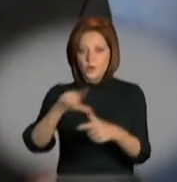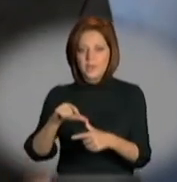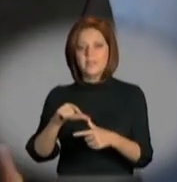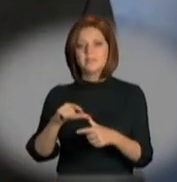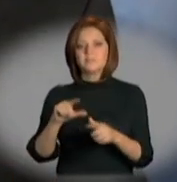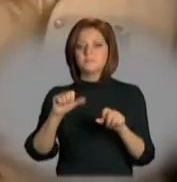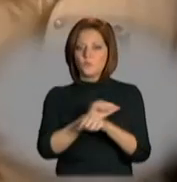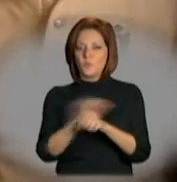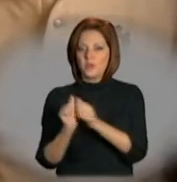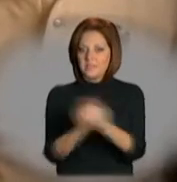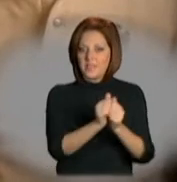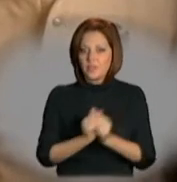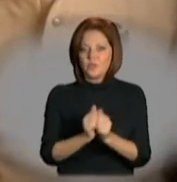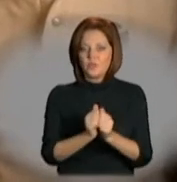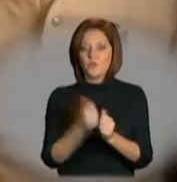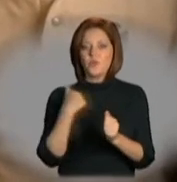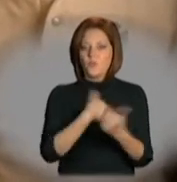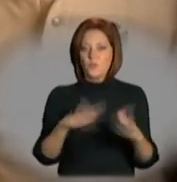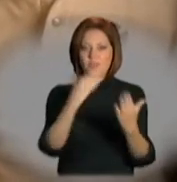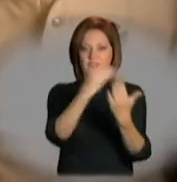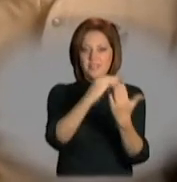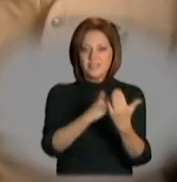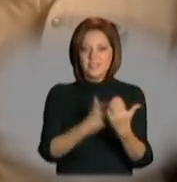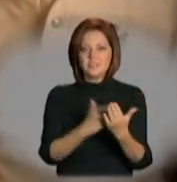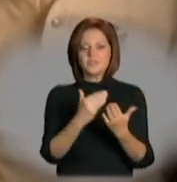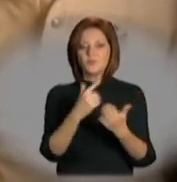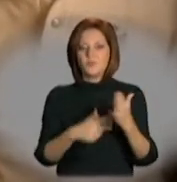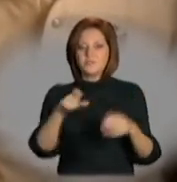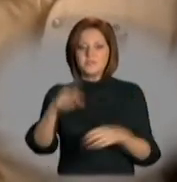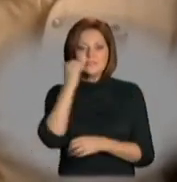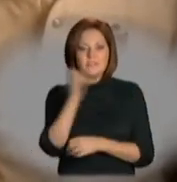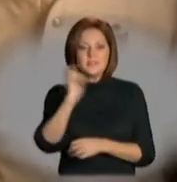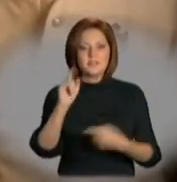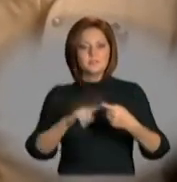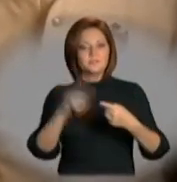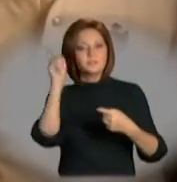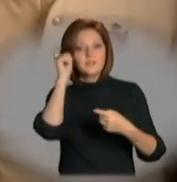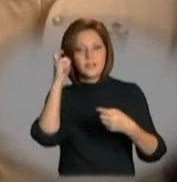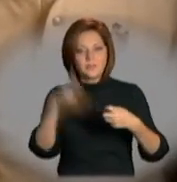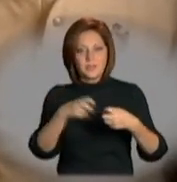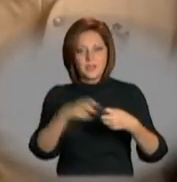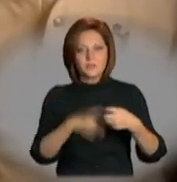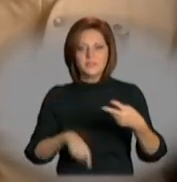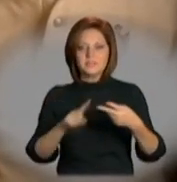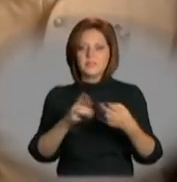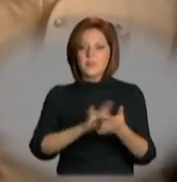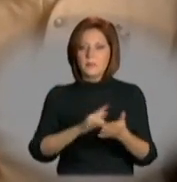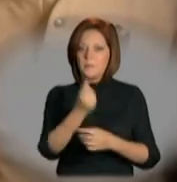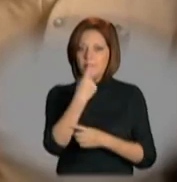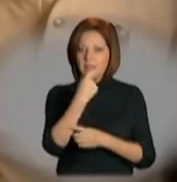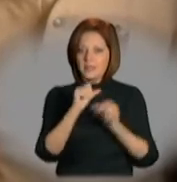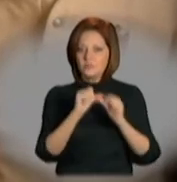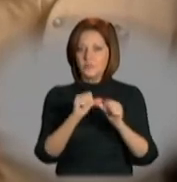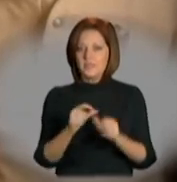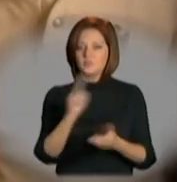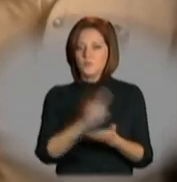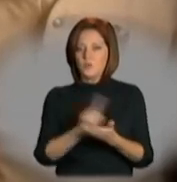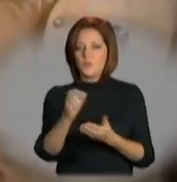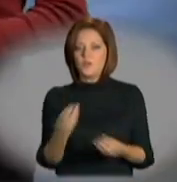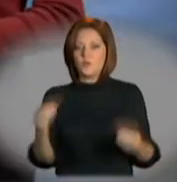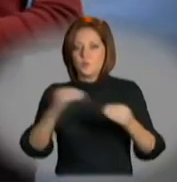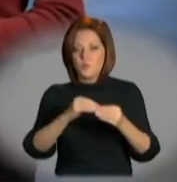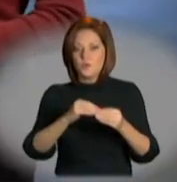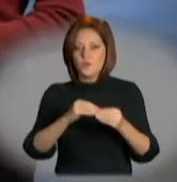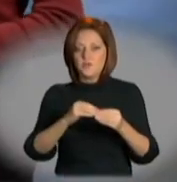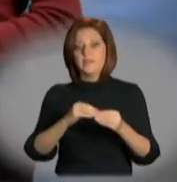¡unan fuerzas! Hicimos una lista de las cosas que necesita cada día, como baterías para sus audífonos y medicina para una semana.